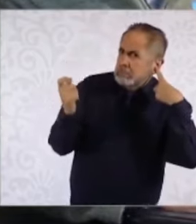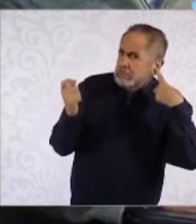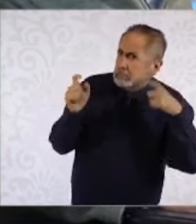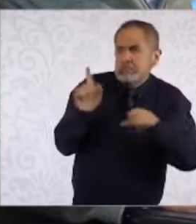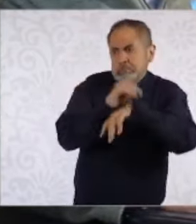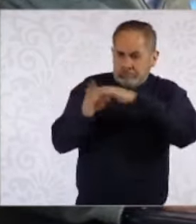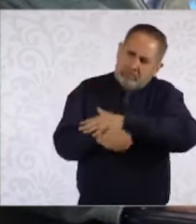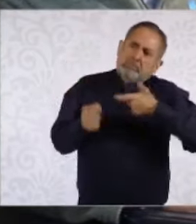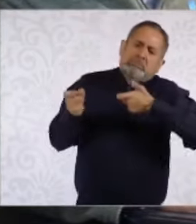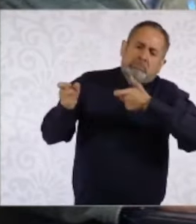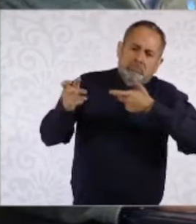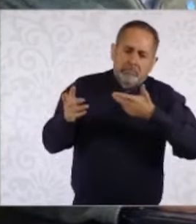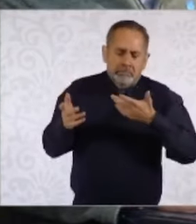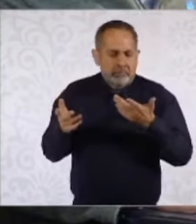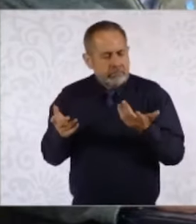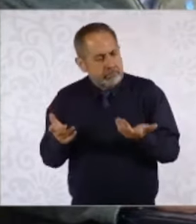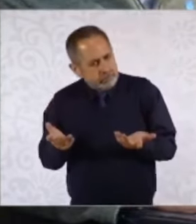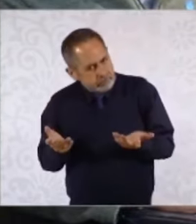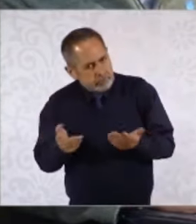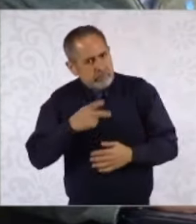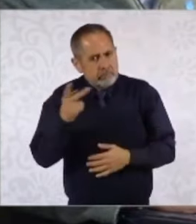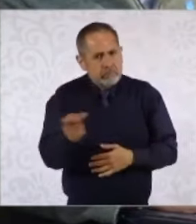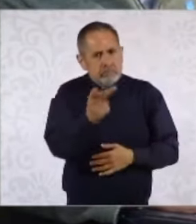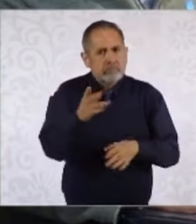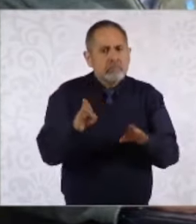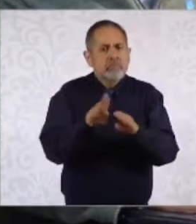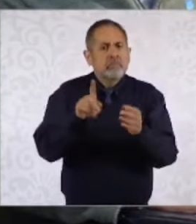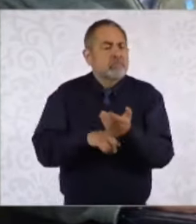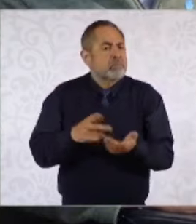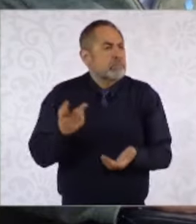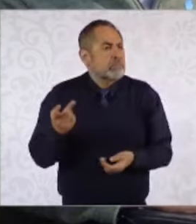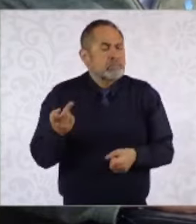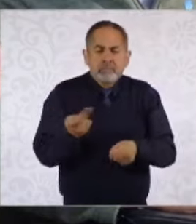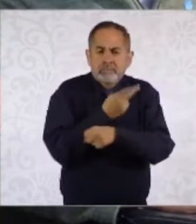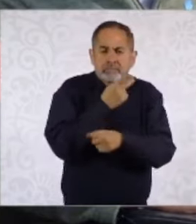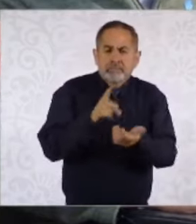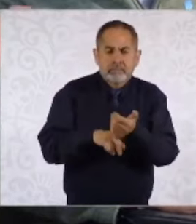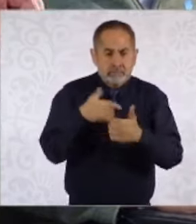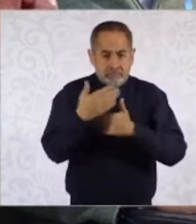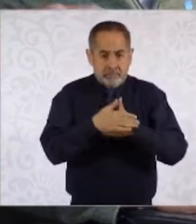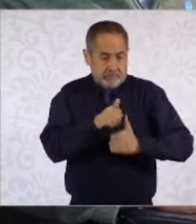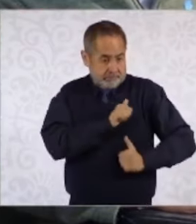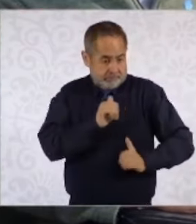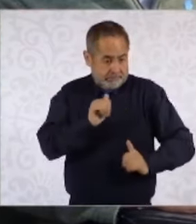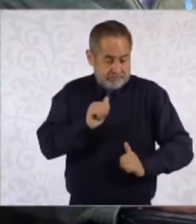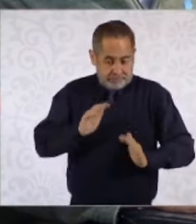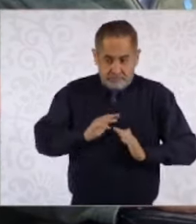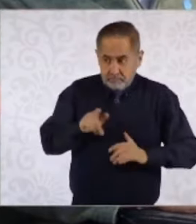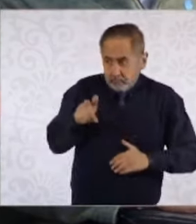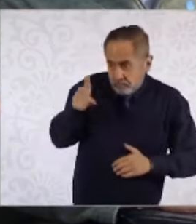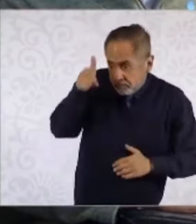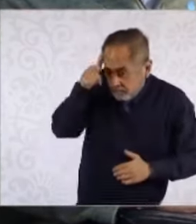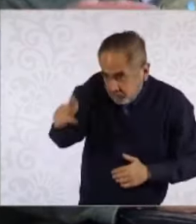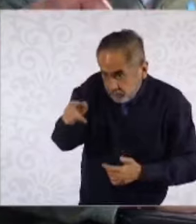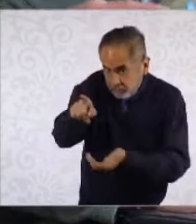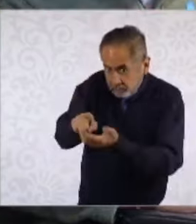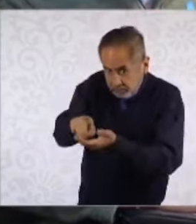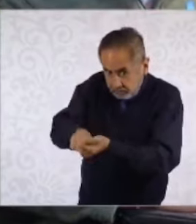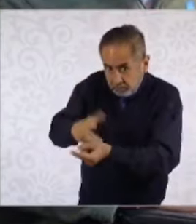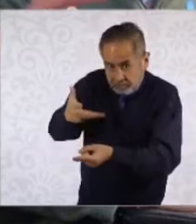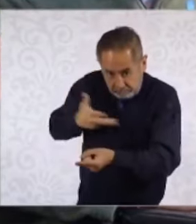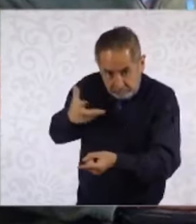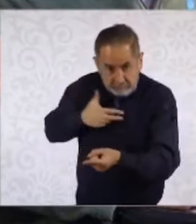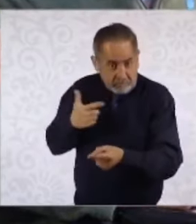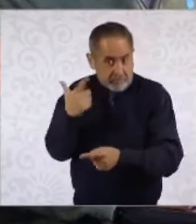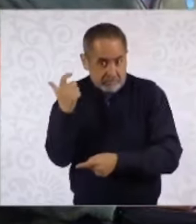La pregunta obligada en este caso es si el ejército mexicano encontró algún arma de fuego en